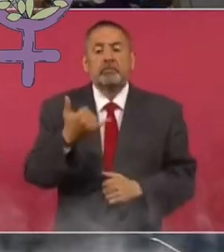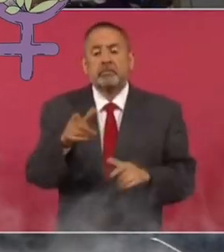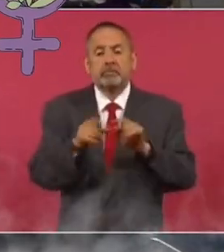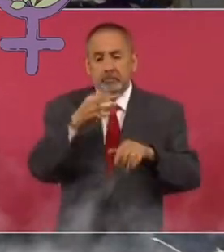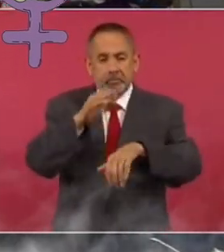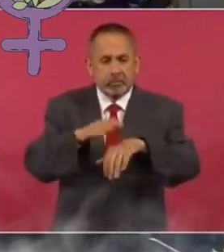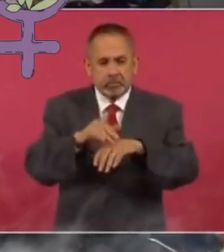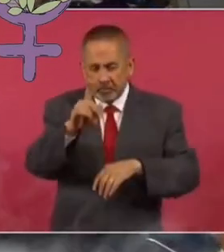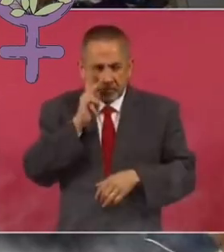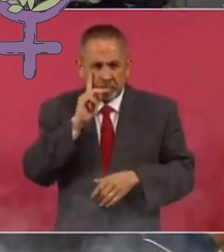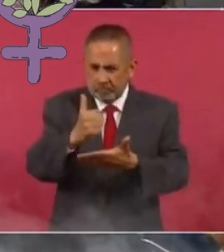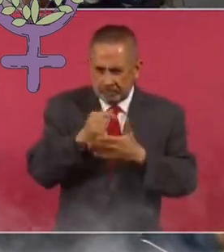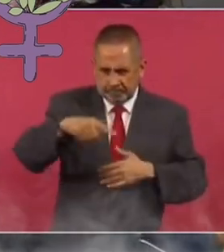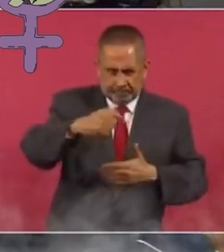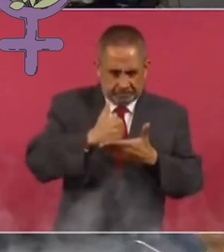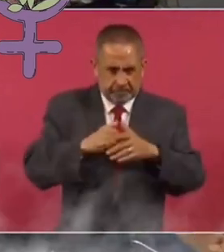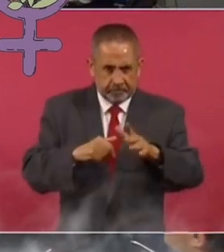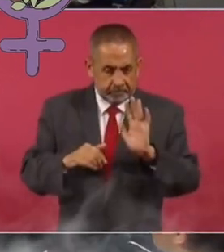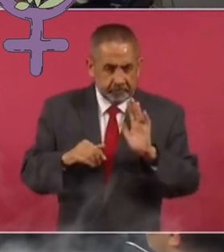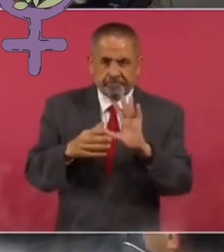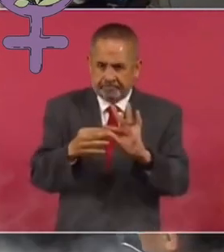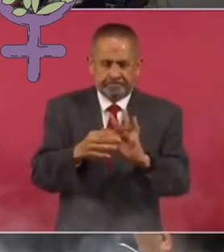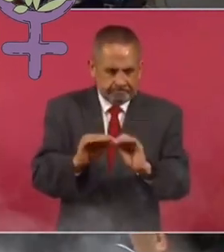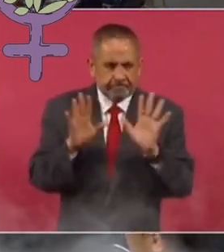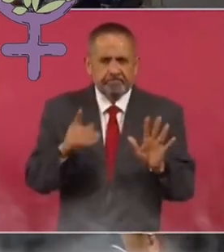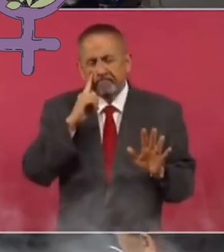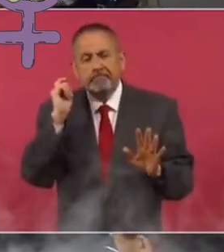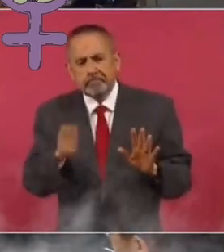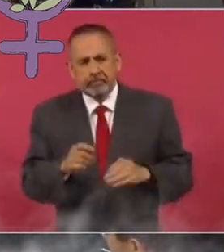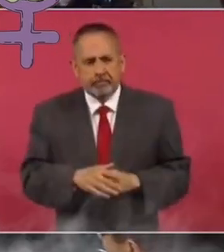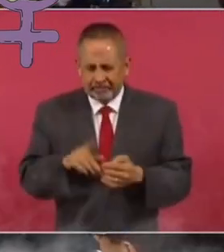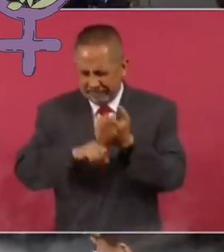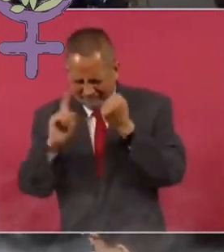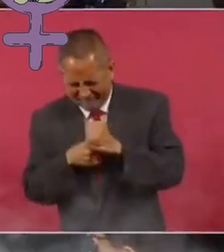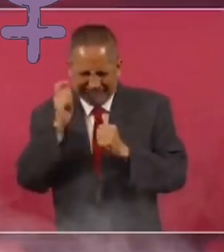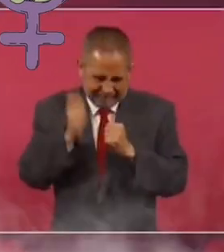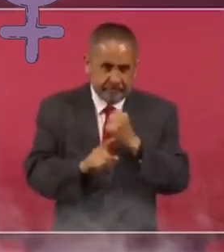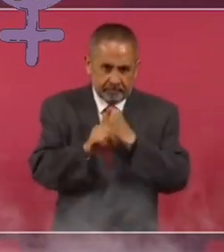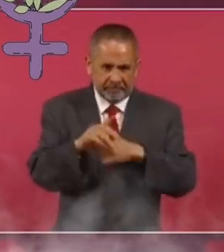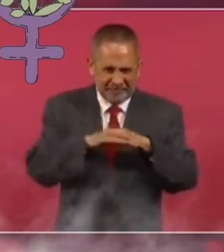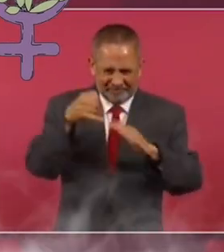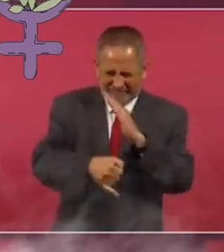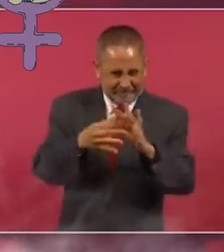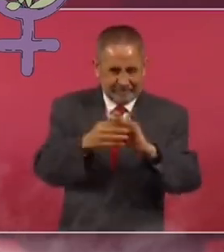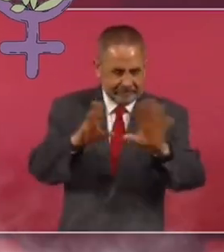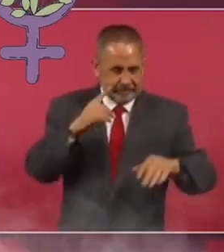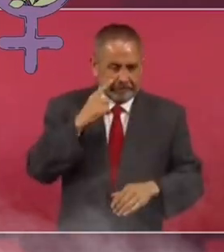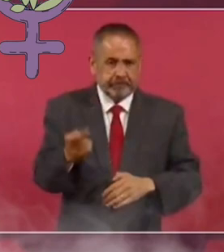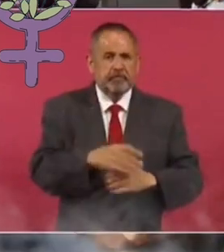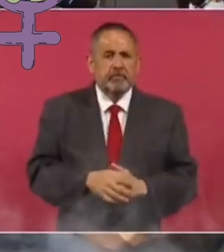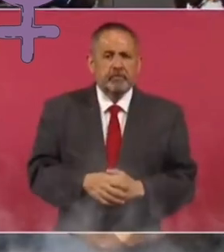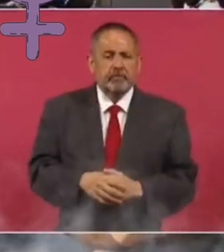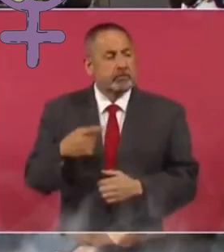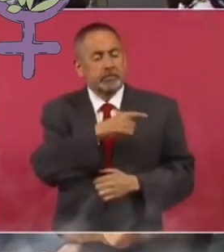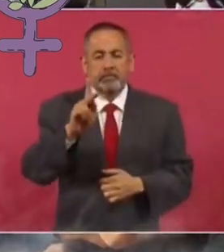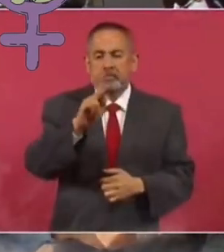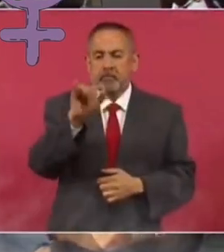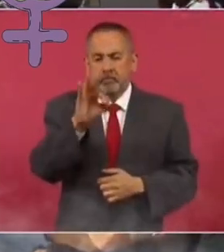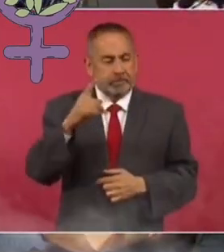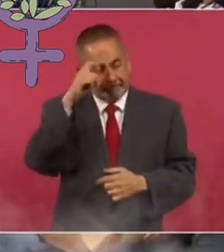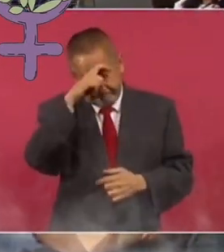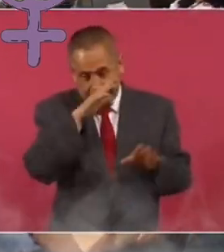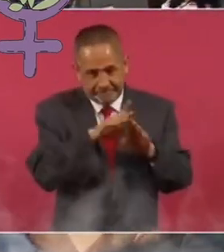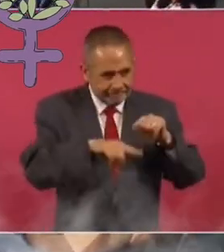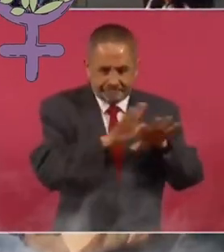nada más quiero checar algo, pero que me ayuden ustedes, porque esto explica bastante. Vámonos al fondo de los problemas, vámonos a lo estructural. Hablábamos del Poder Judicial, de lo